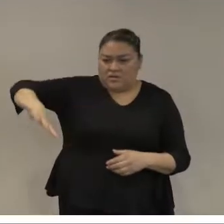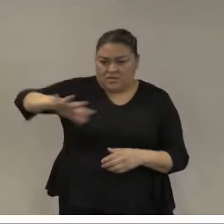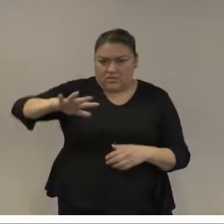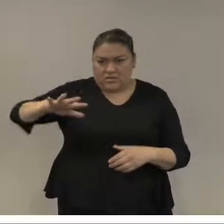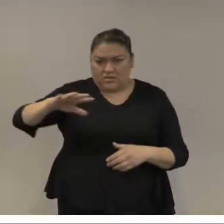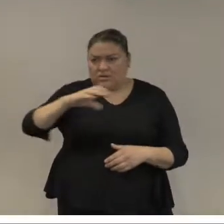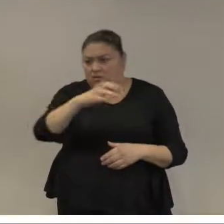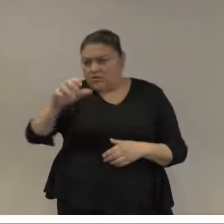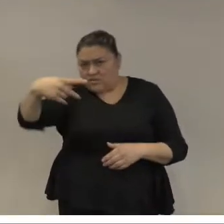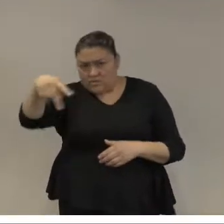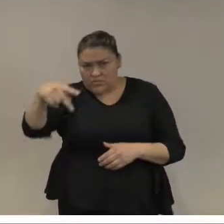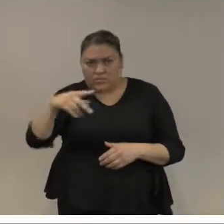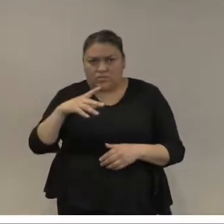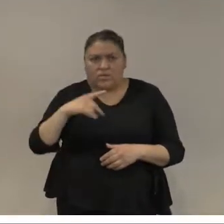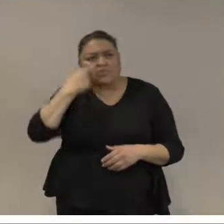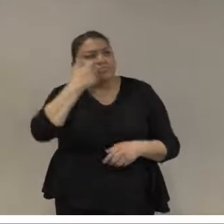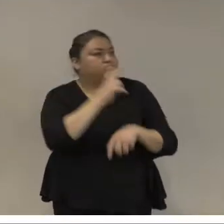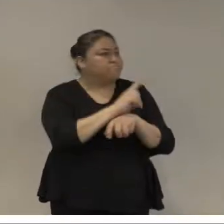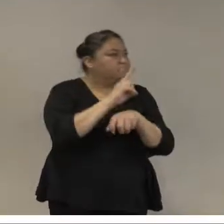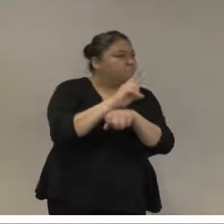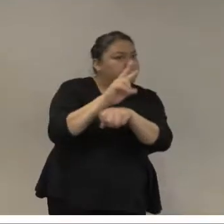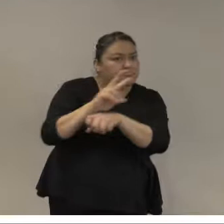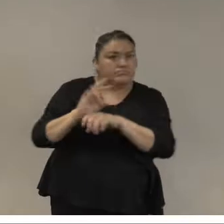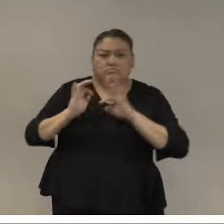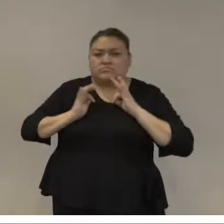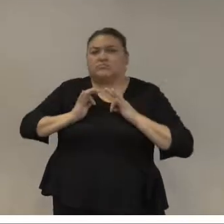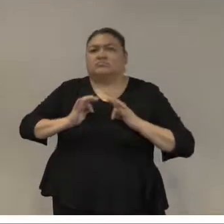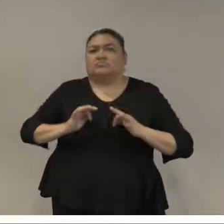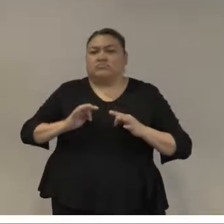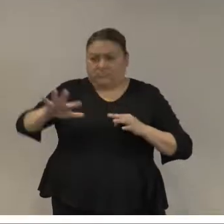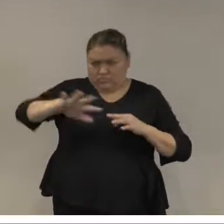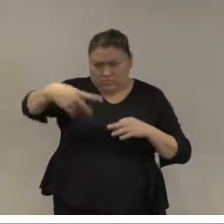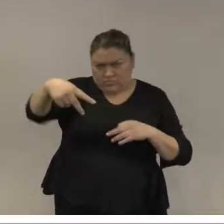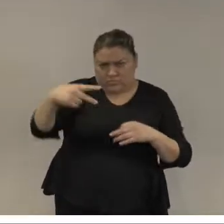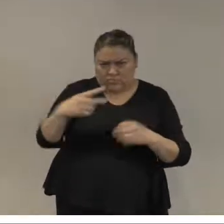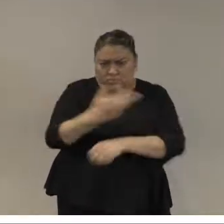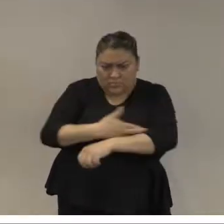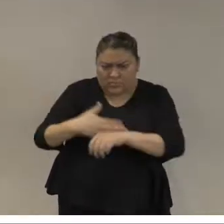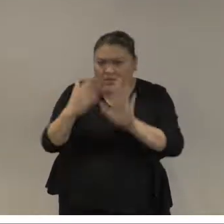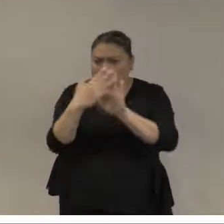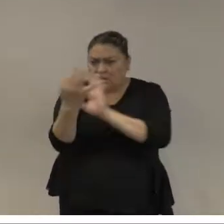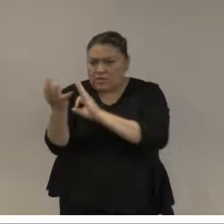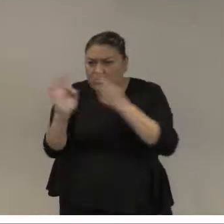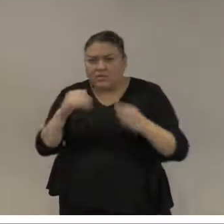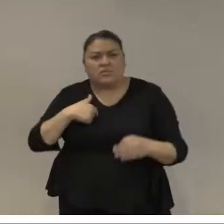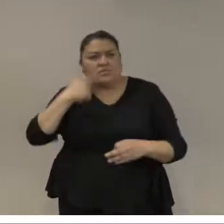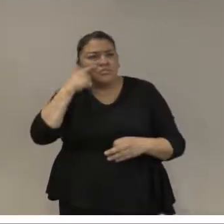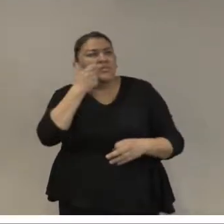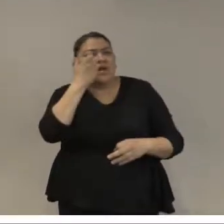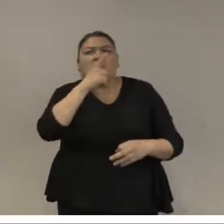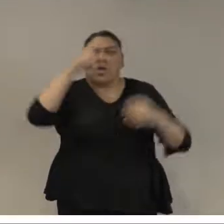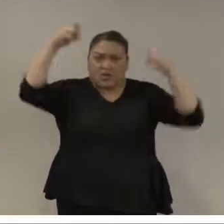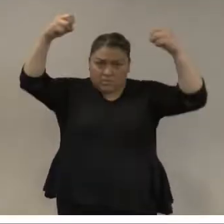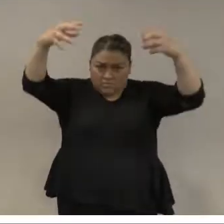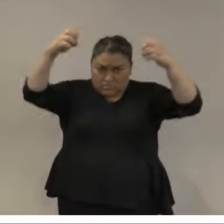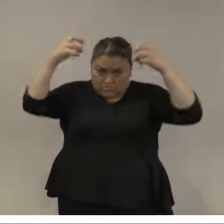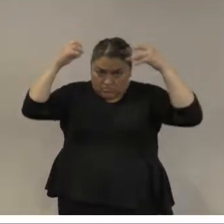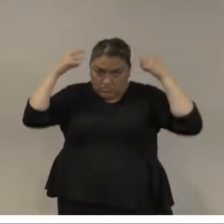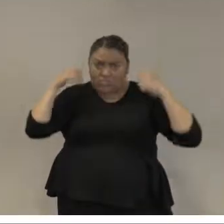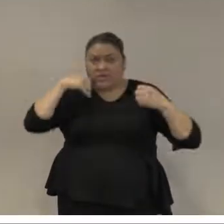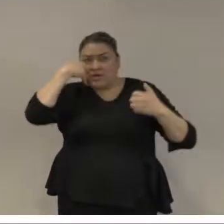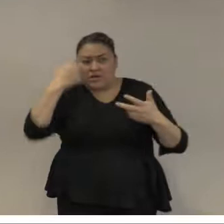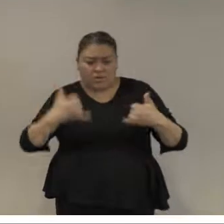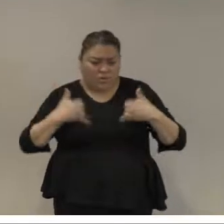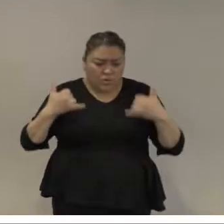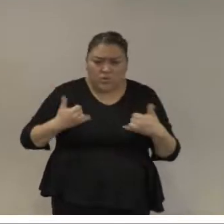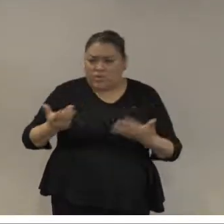organizaciones que vigilan pacíficamente piden de sus propios barrios piden más iluminación hacen actividades para la